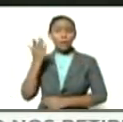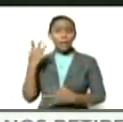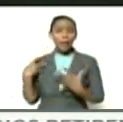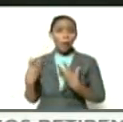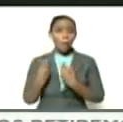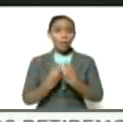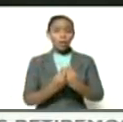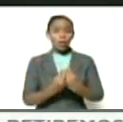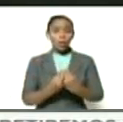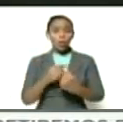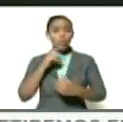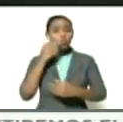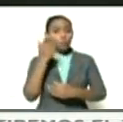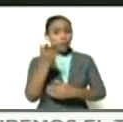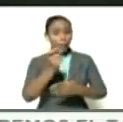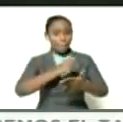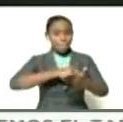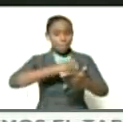tomen nota